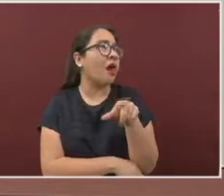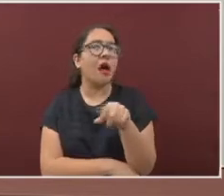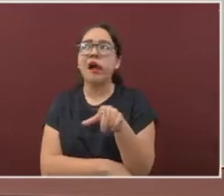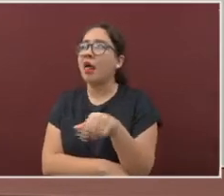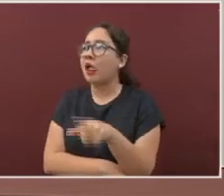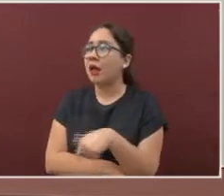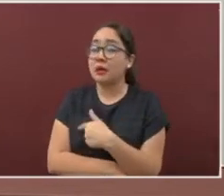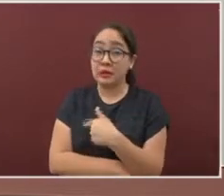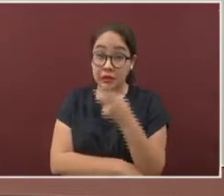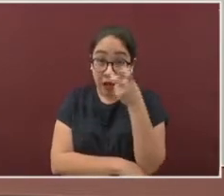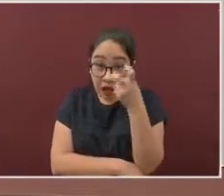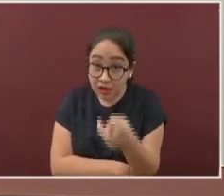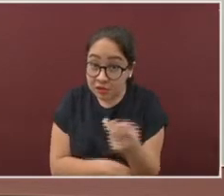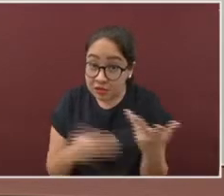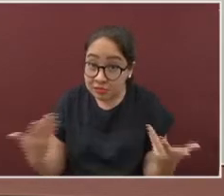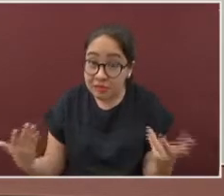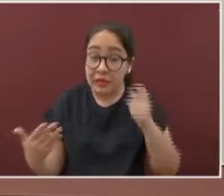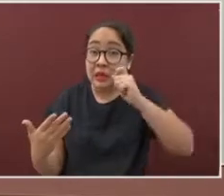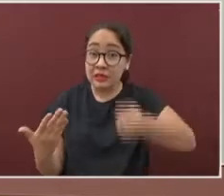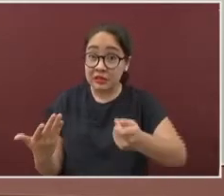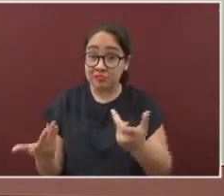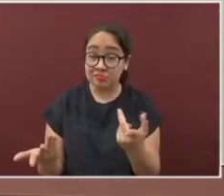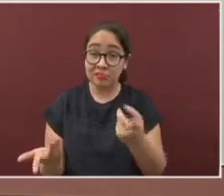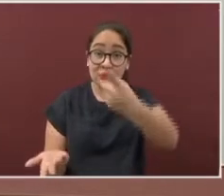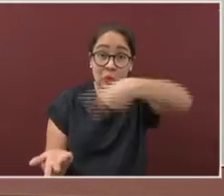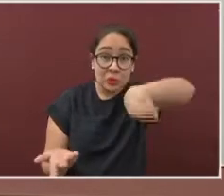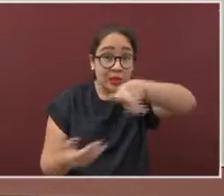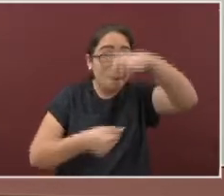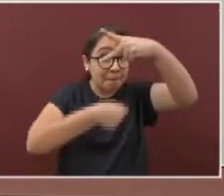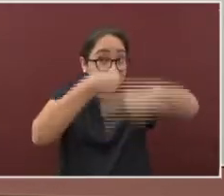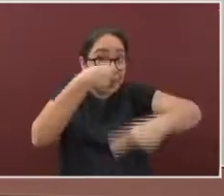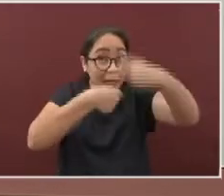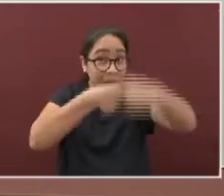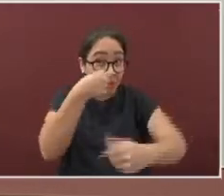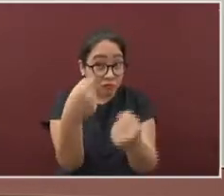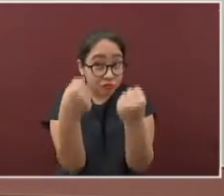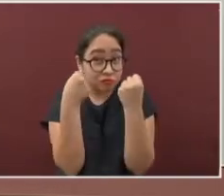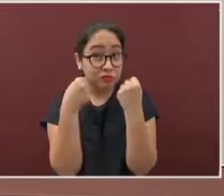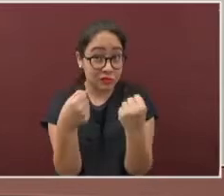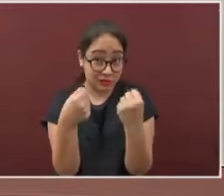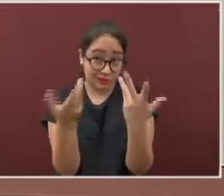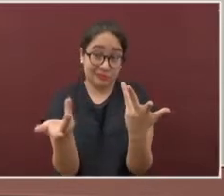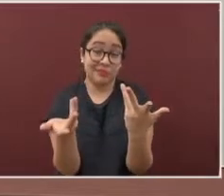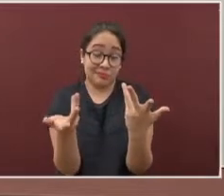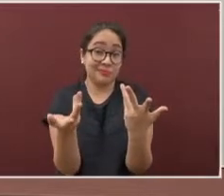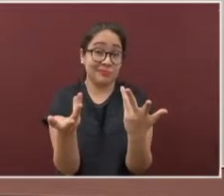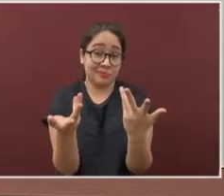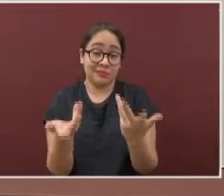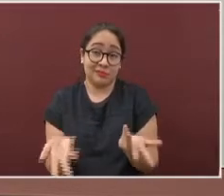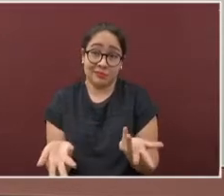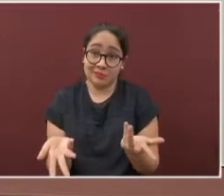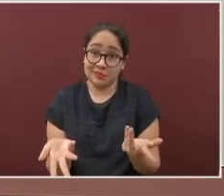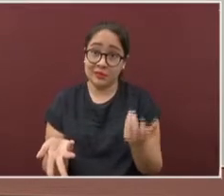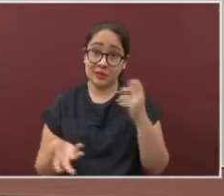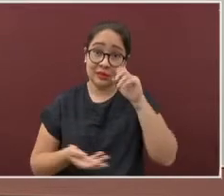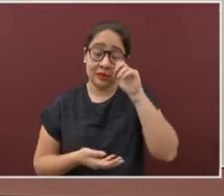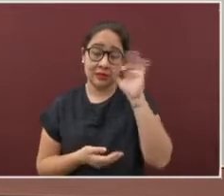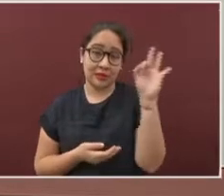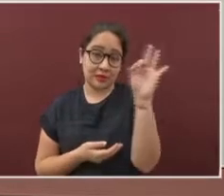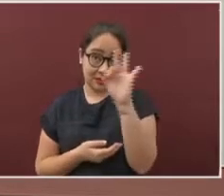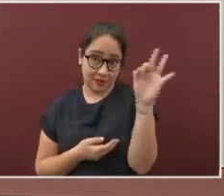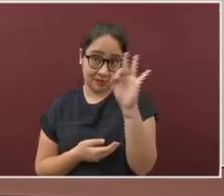síntomas es tiempo que los pone en un riesgo mucho mayor, inclusive llegar